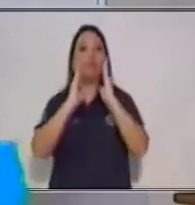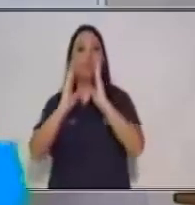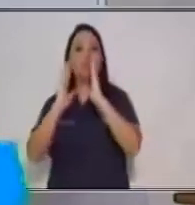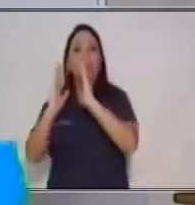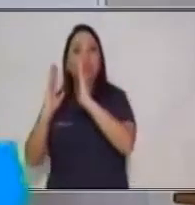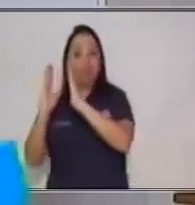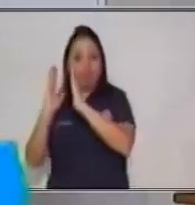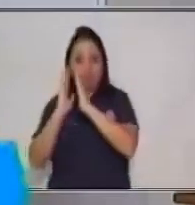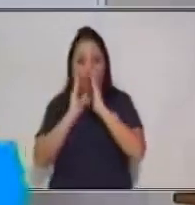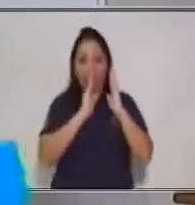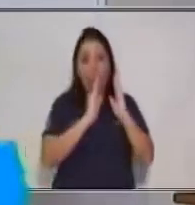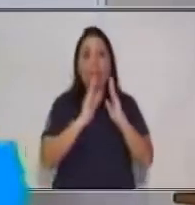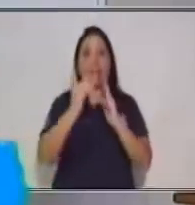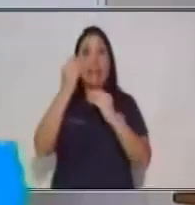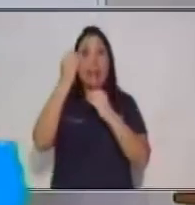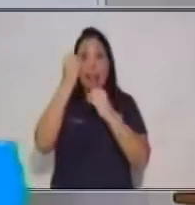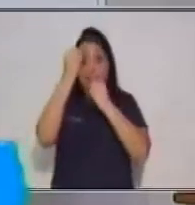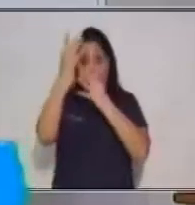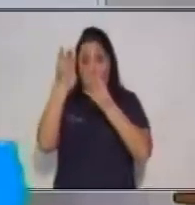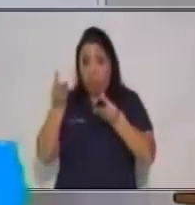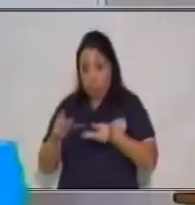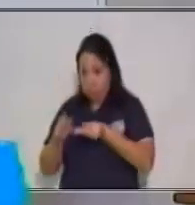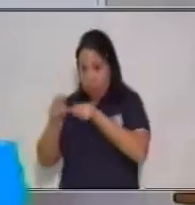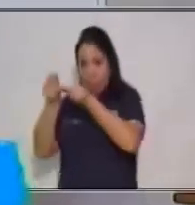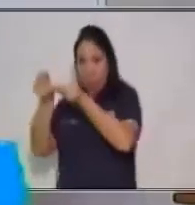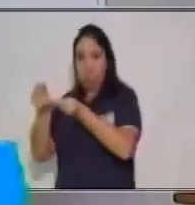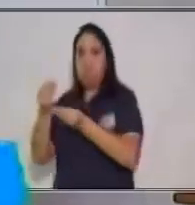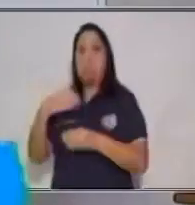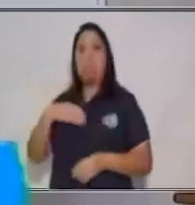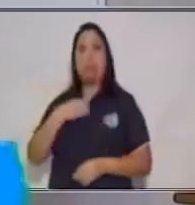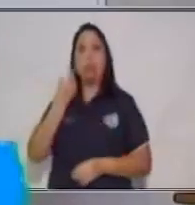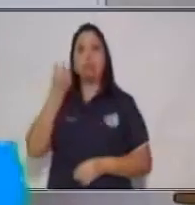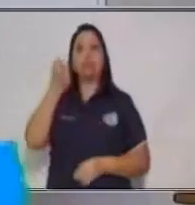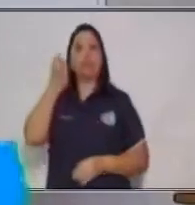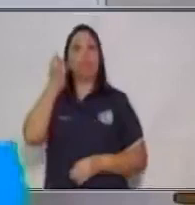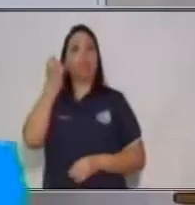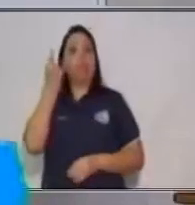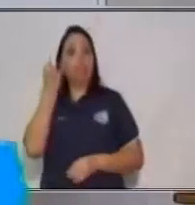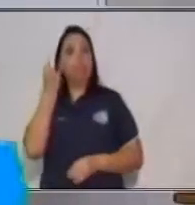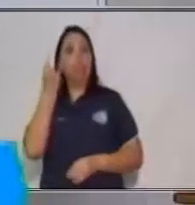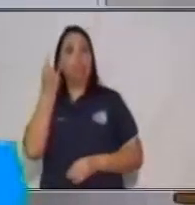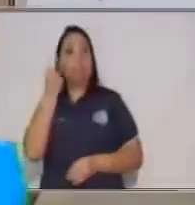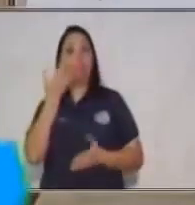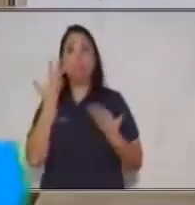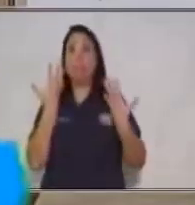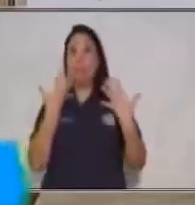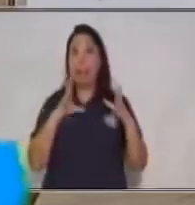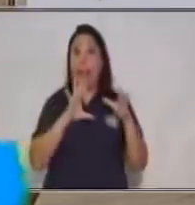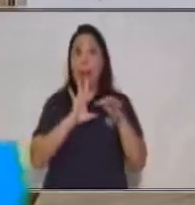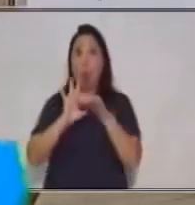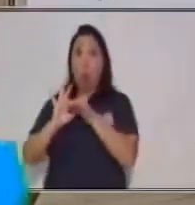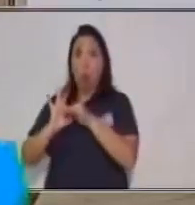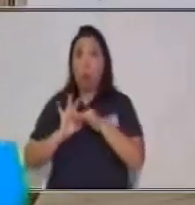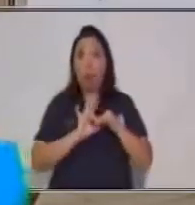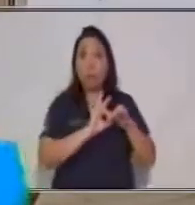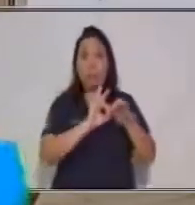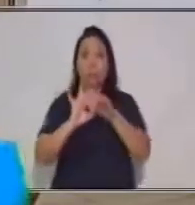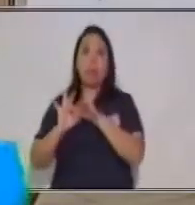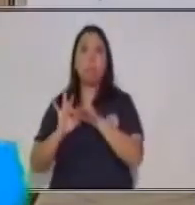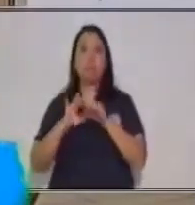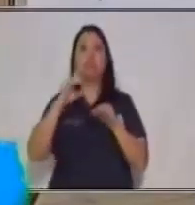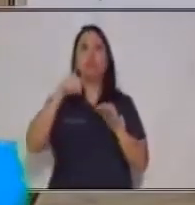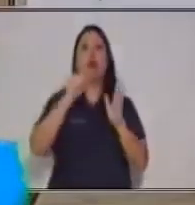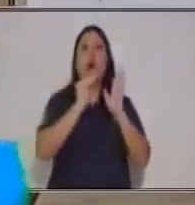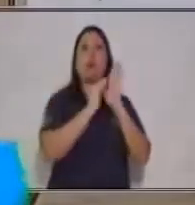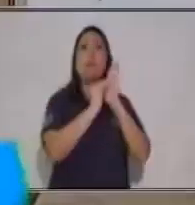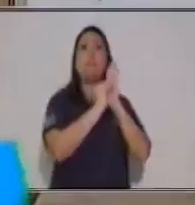a distribuir la información. Luego, después de ya tener organizado, nos vamos al borrador.